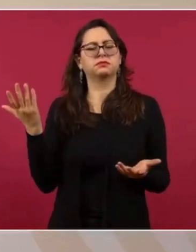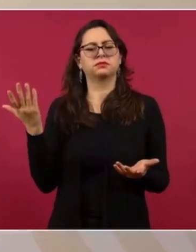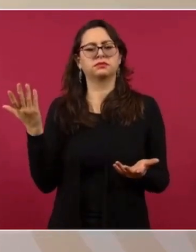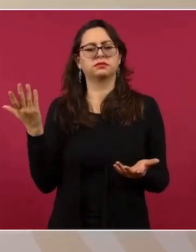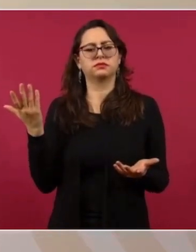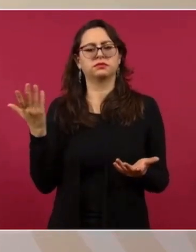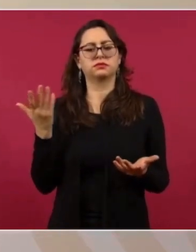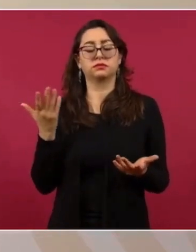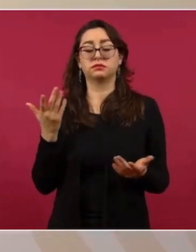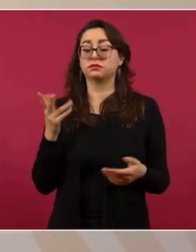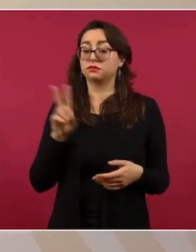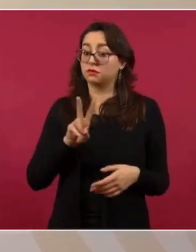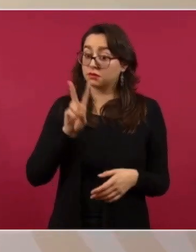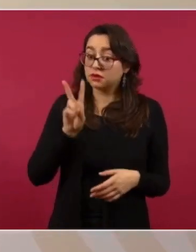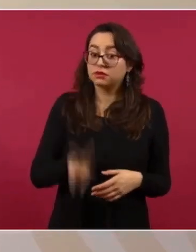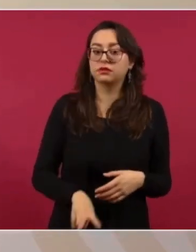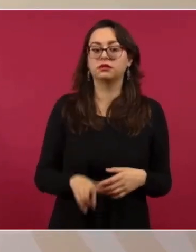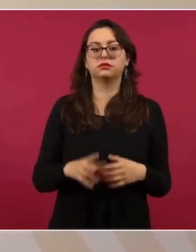demócrata.